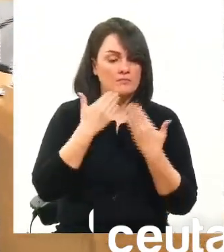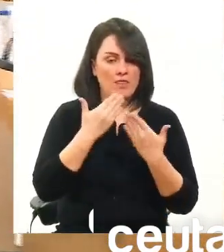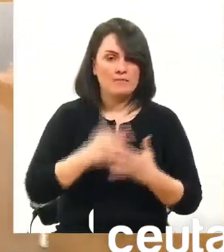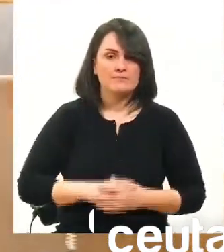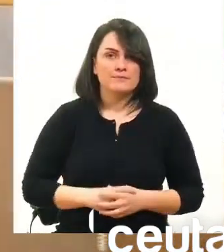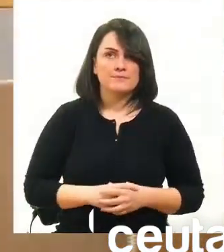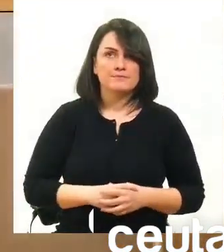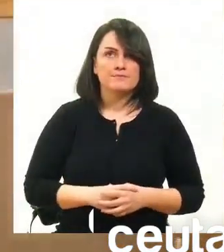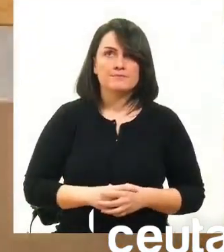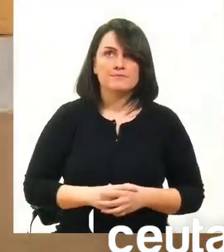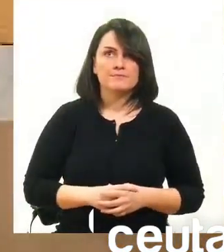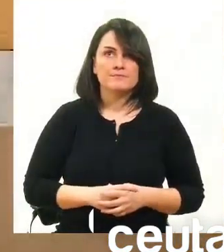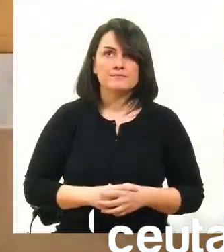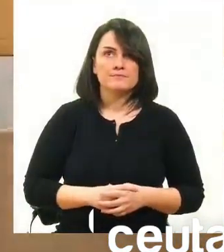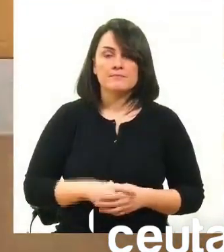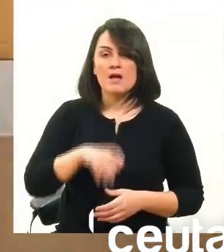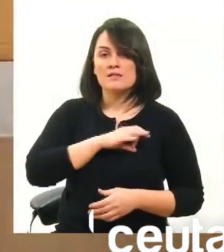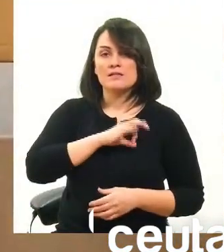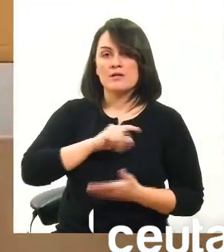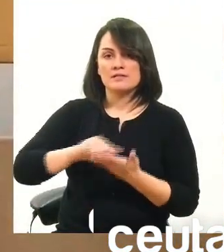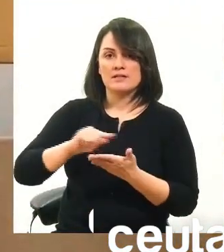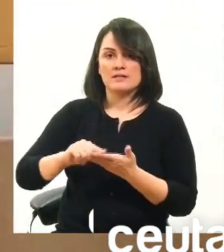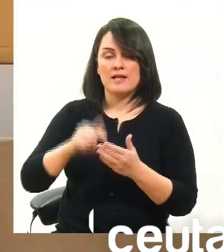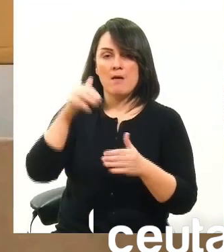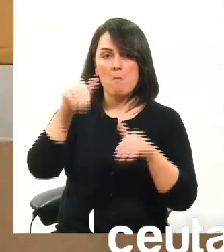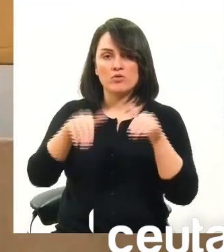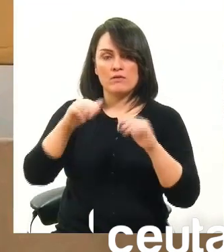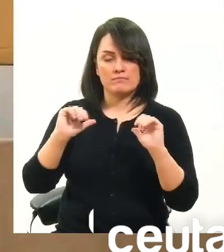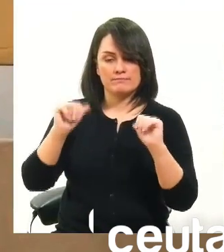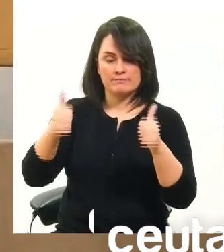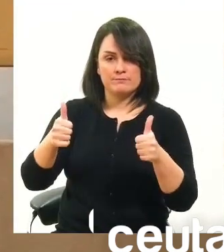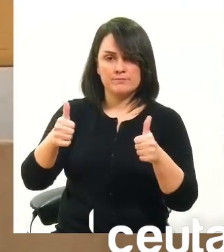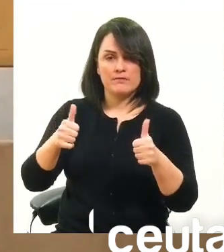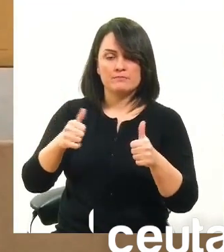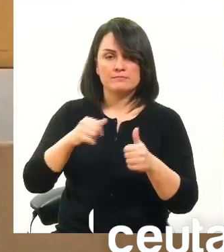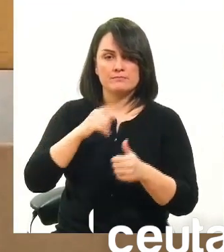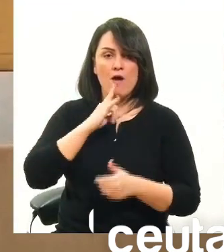secretaria vamos a activar la votación por el mecanismo electrónico